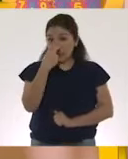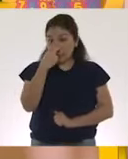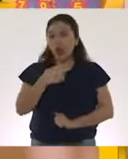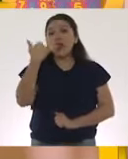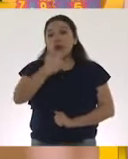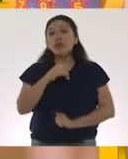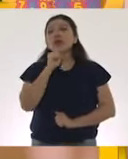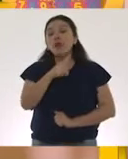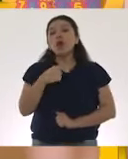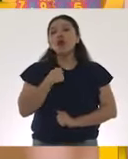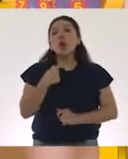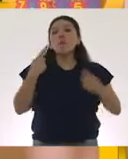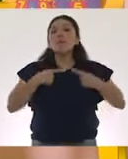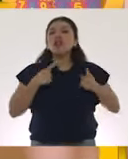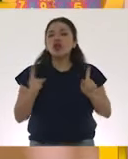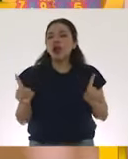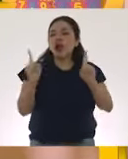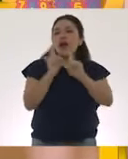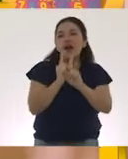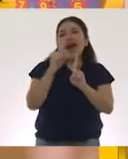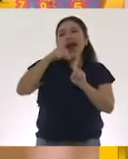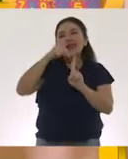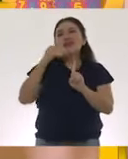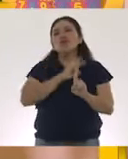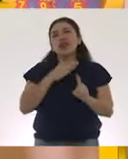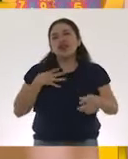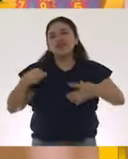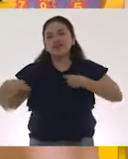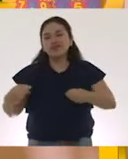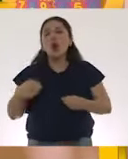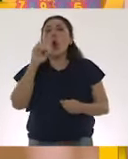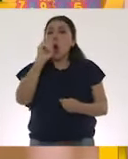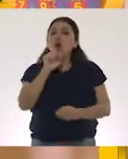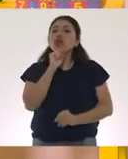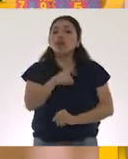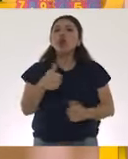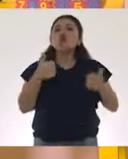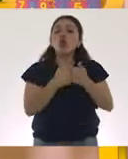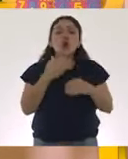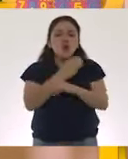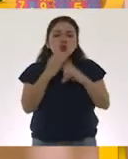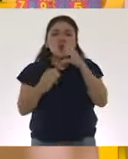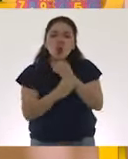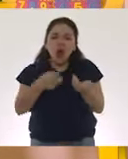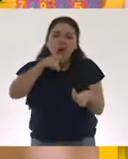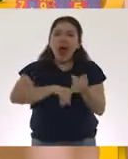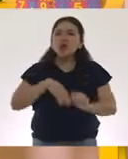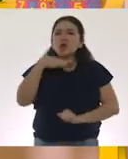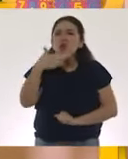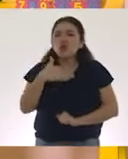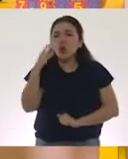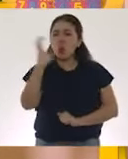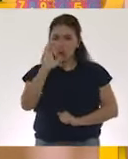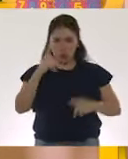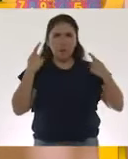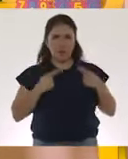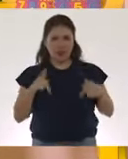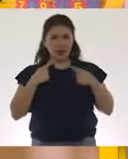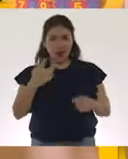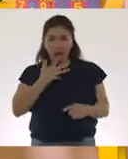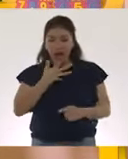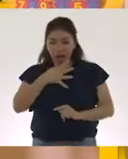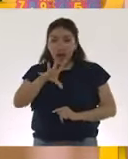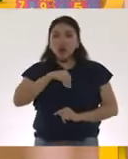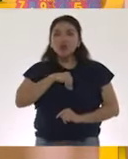través del contacto directo entre una persona y otra. O también se puede transmitir a través de objetos contaminados cuando una persona que es